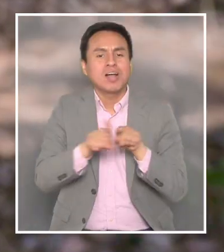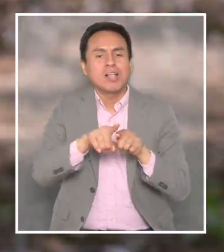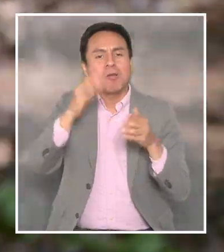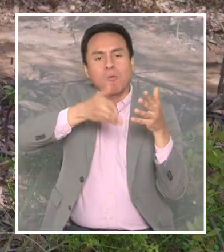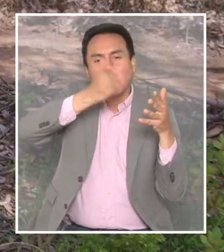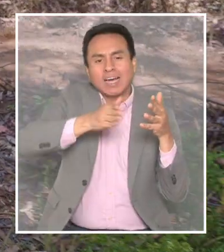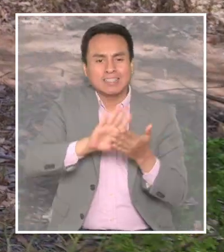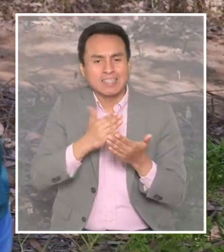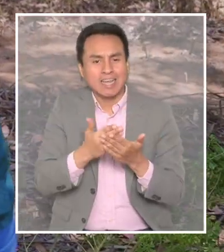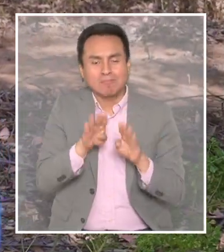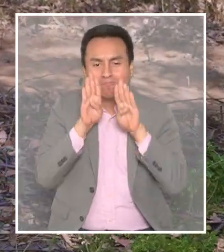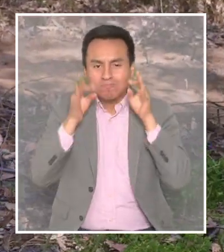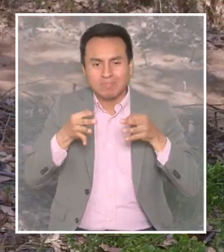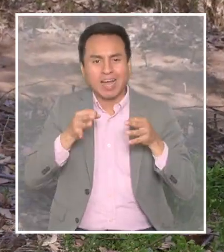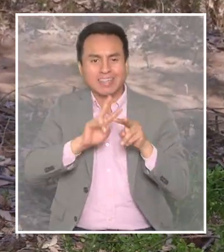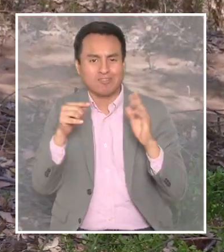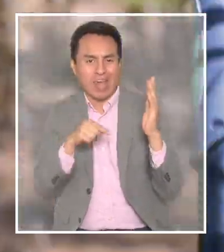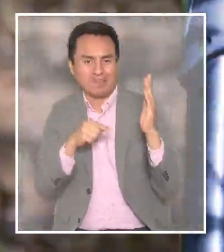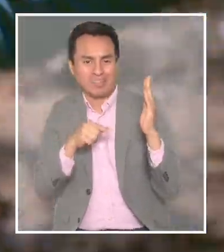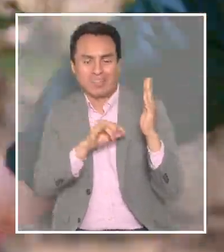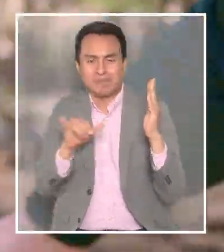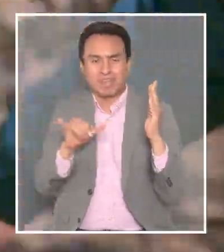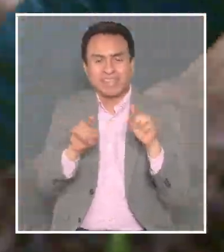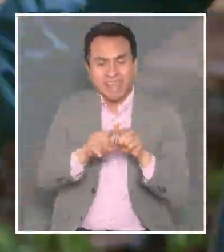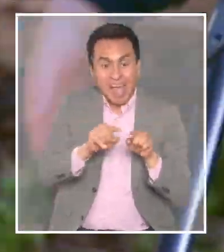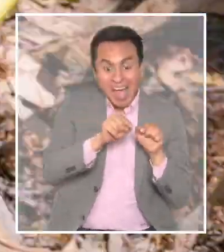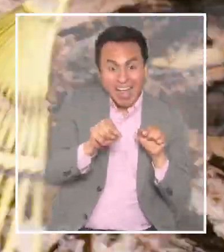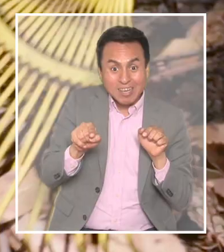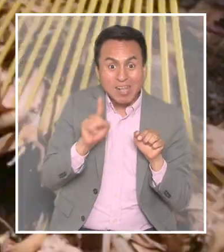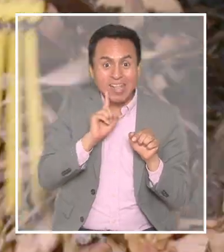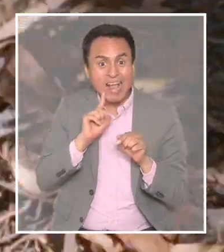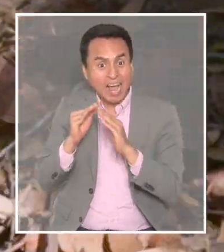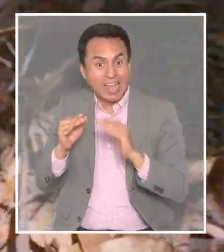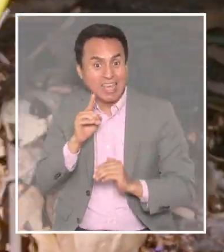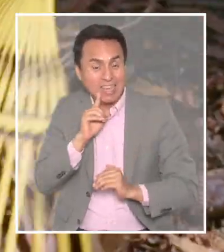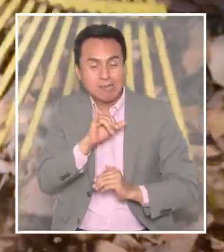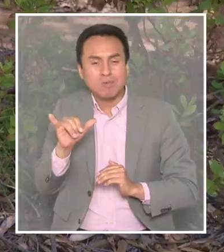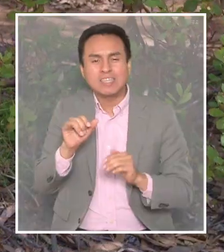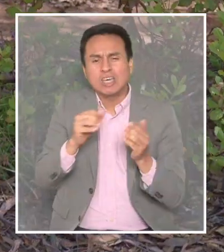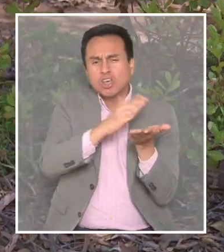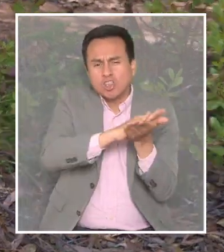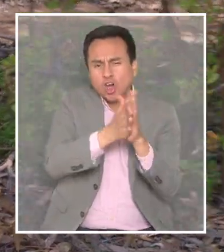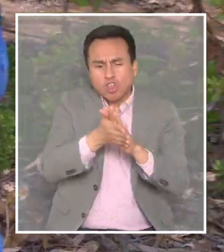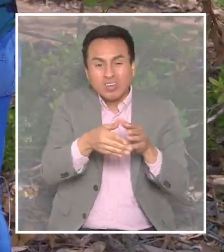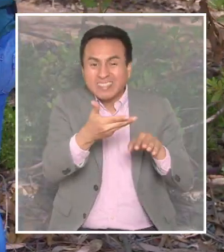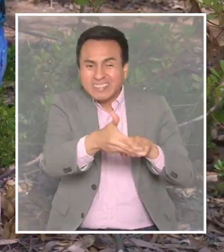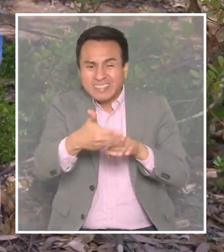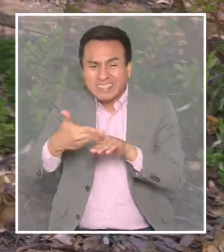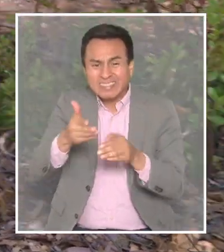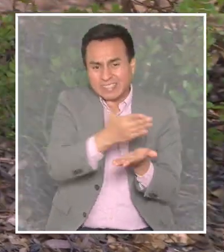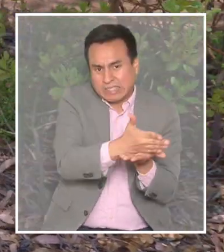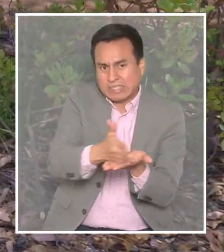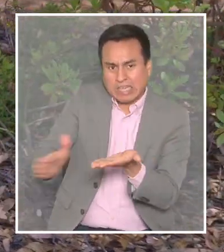bajas. Es como una poda sanitaria que yo le estoy haciendo al árbol. Ahora vamos a tomar este barriojo que lo tenemos en la casa y vamos a